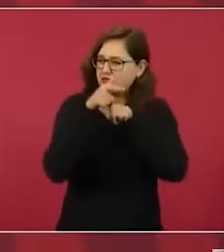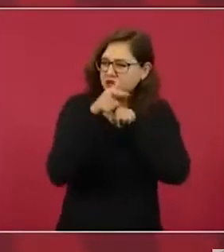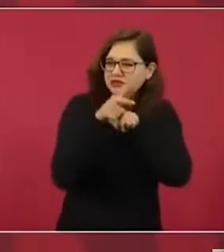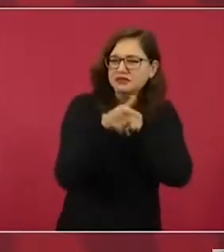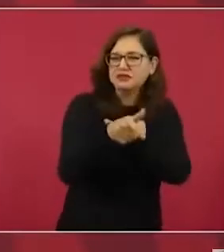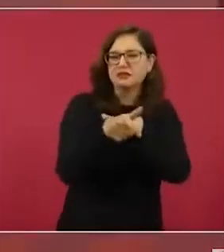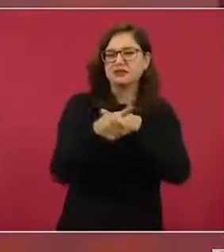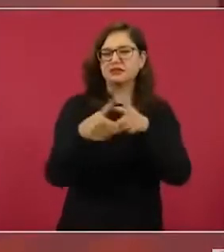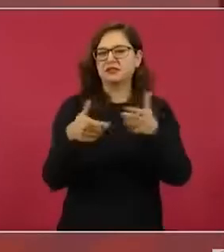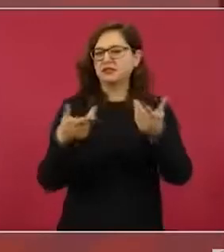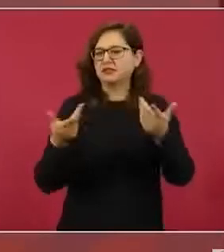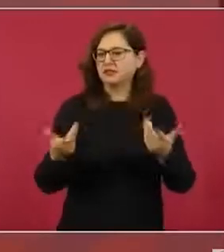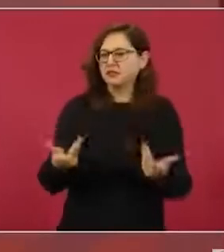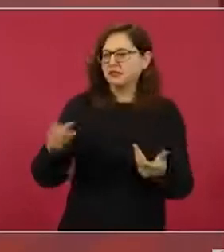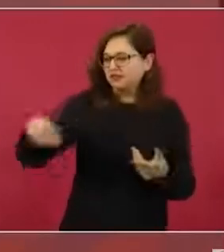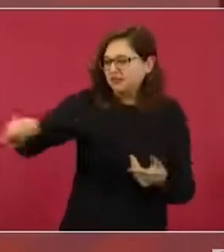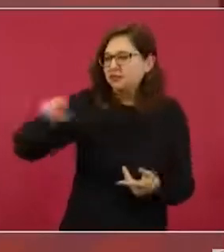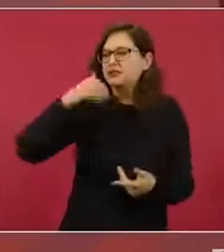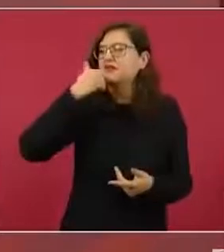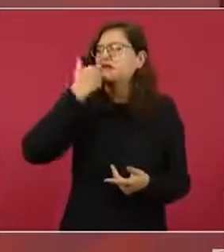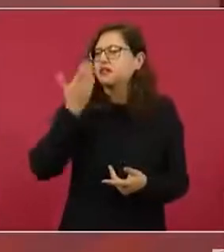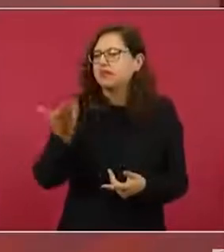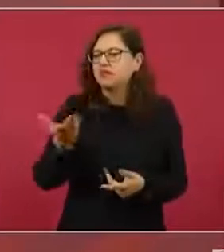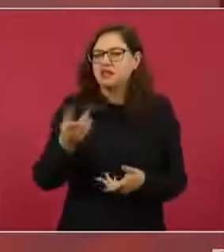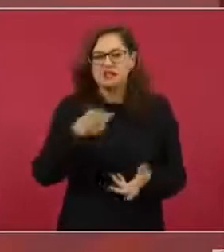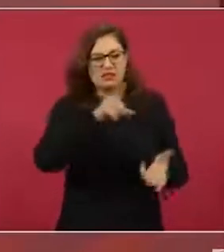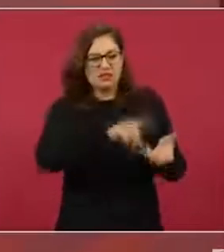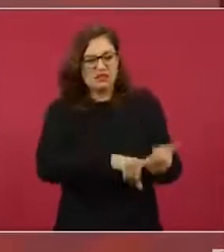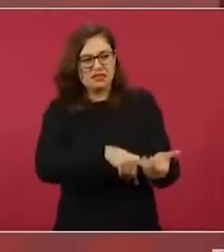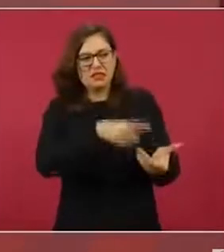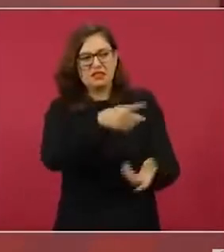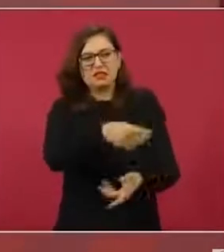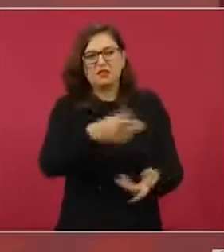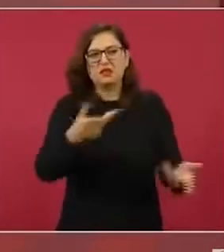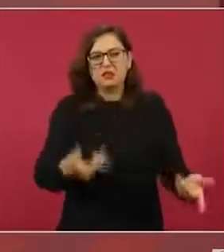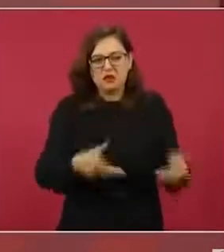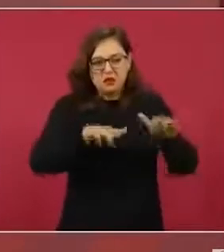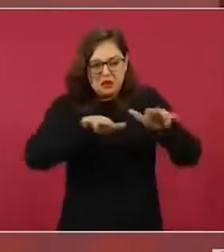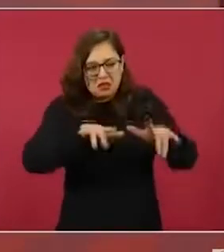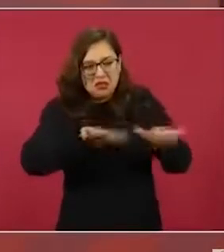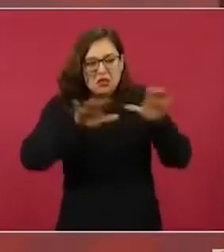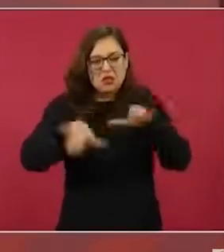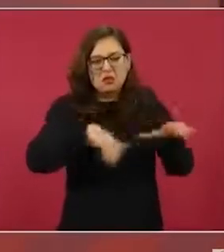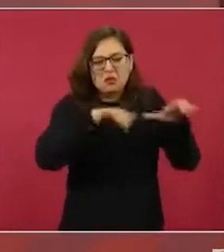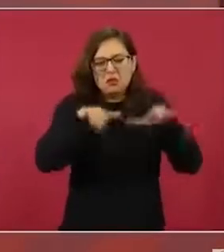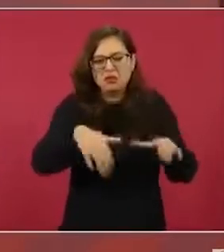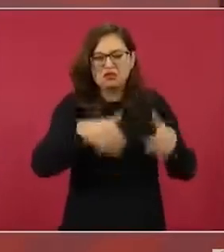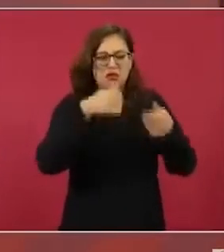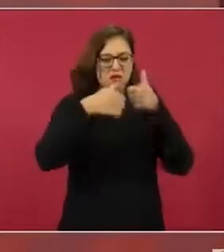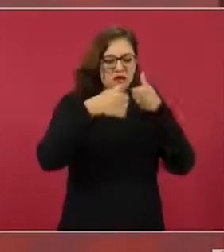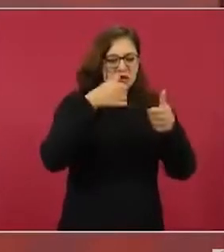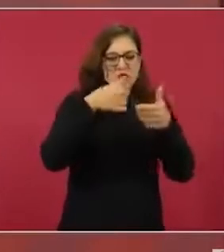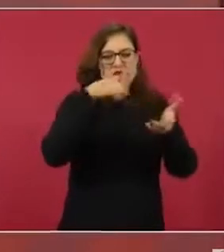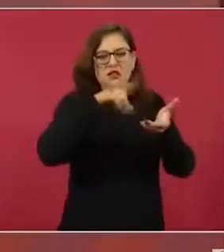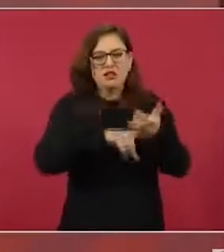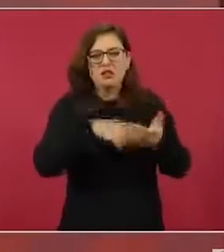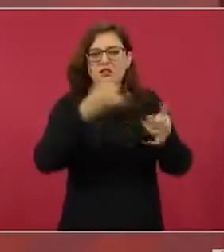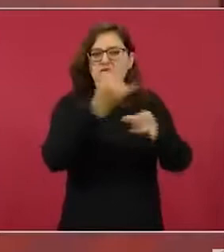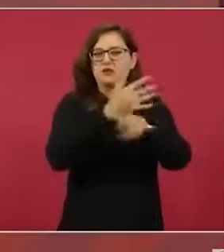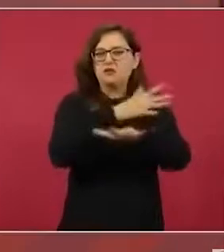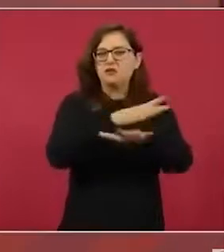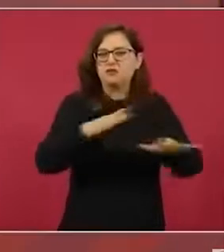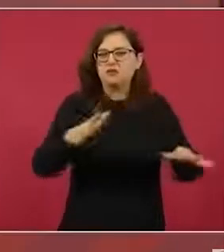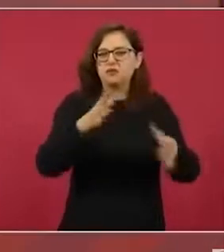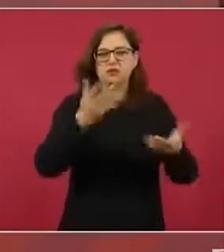con todos esos contenidos tóxicos, promotores de